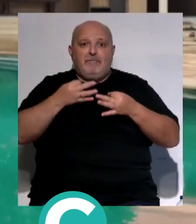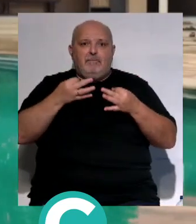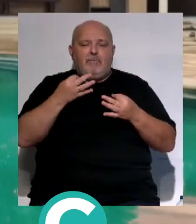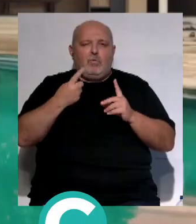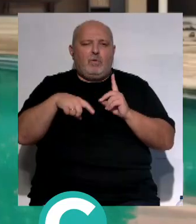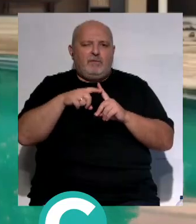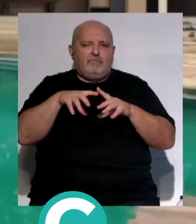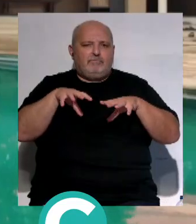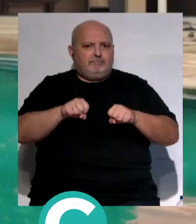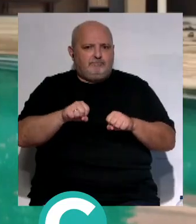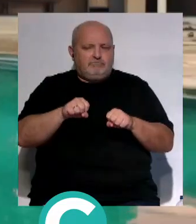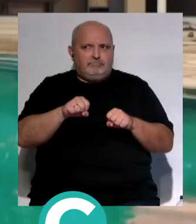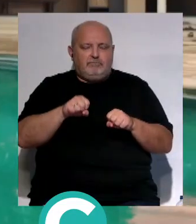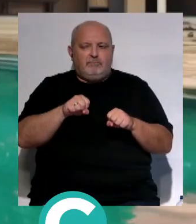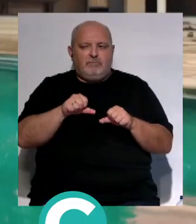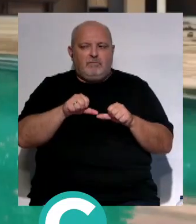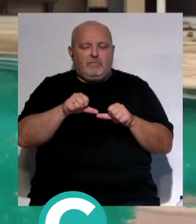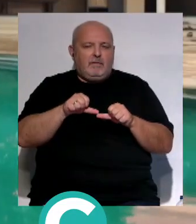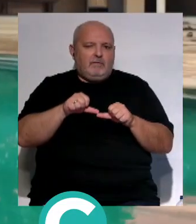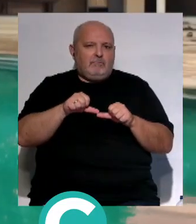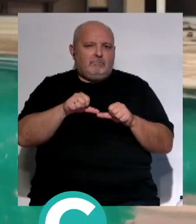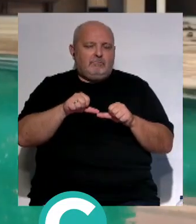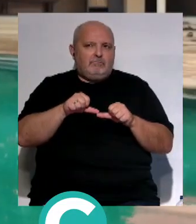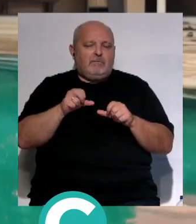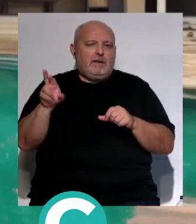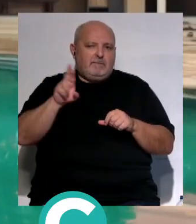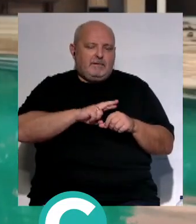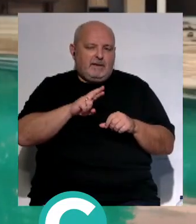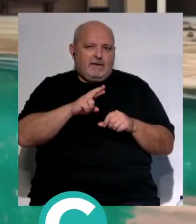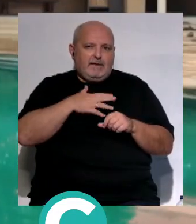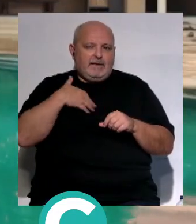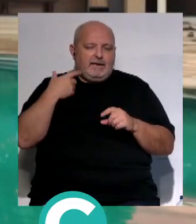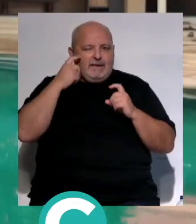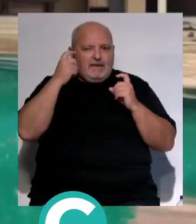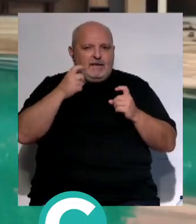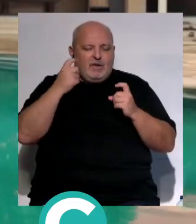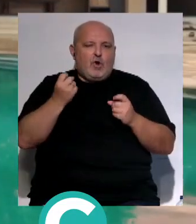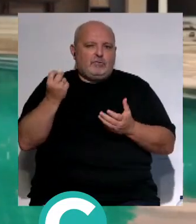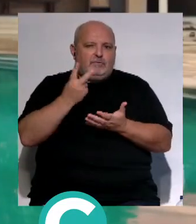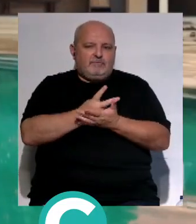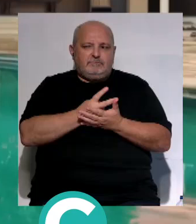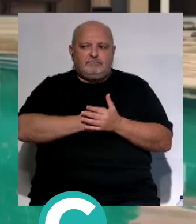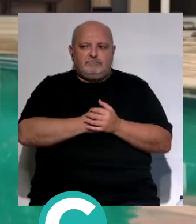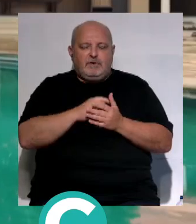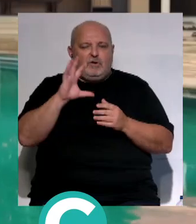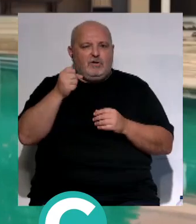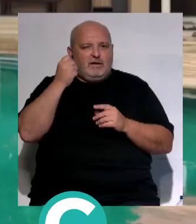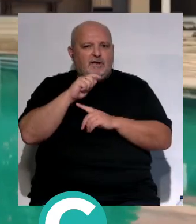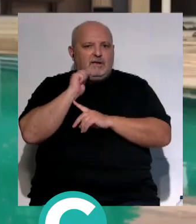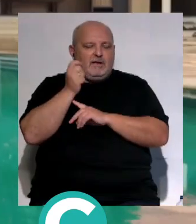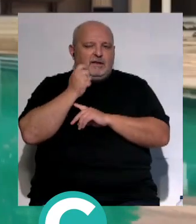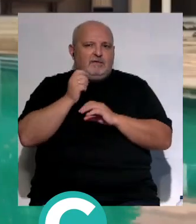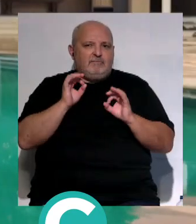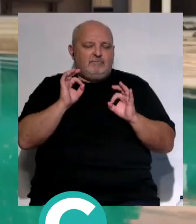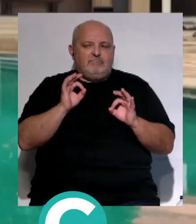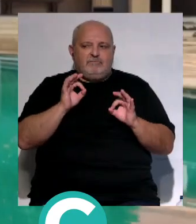Vuelve y siempre repite e intenta de nuevo conseguir el éxito y lo